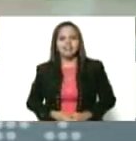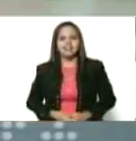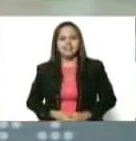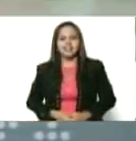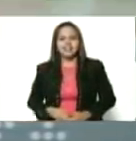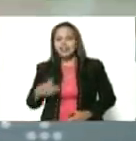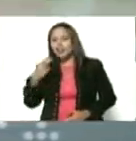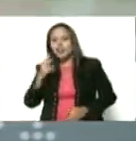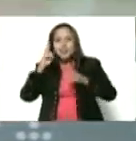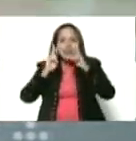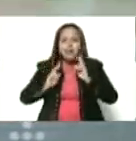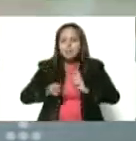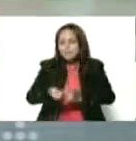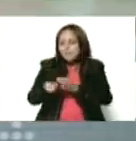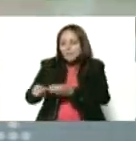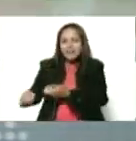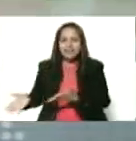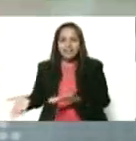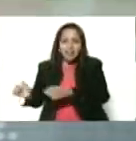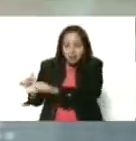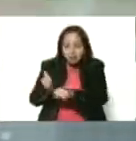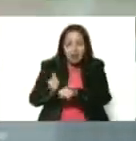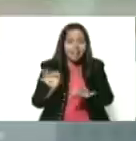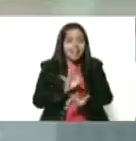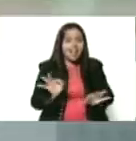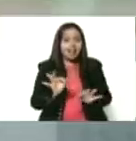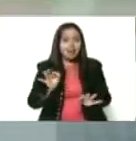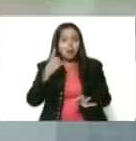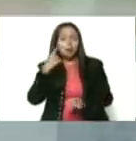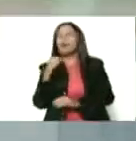barría, no le gustaba, se hacía la loca.